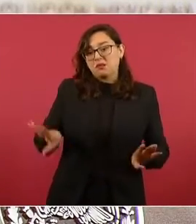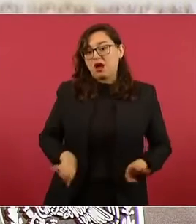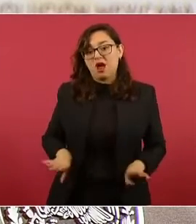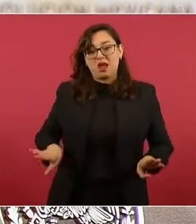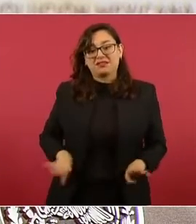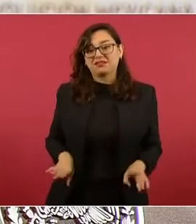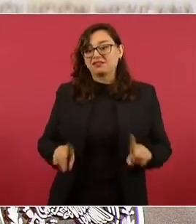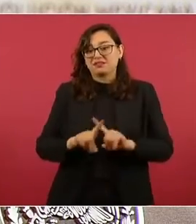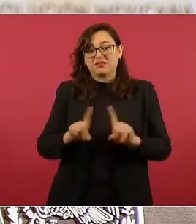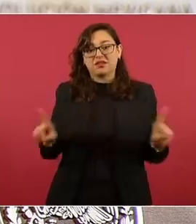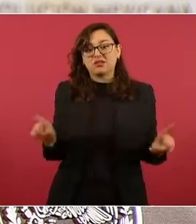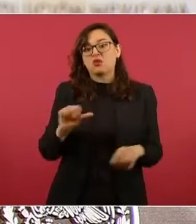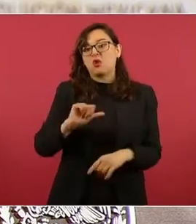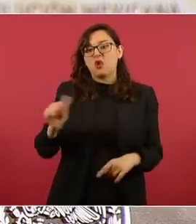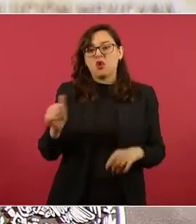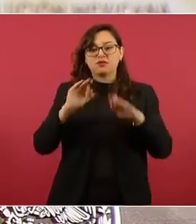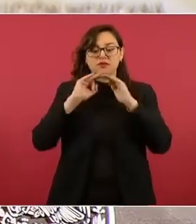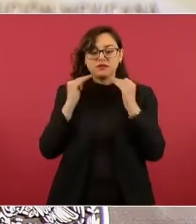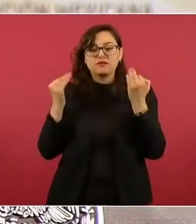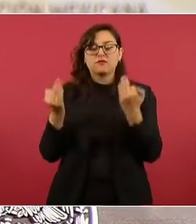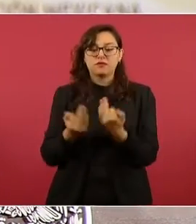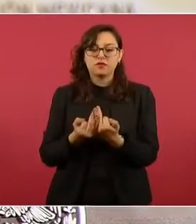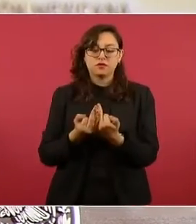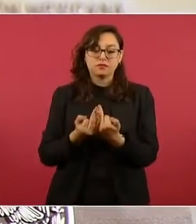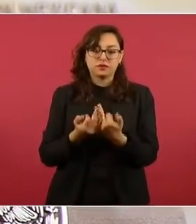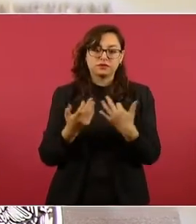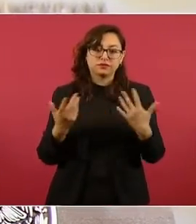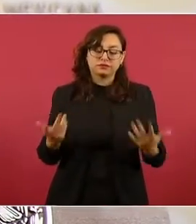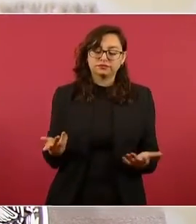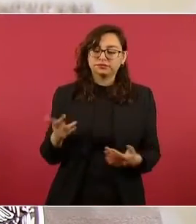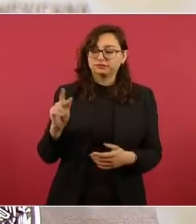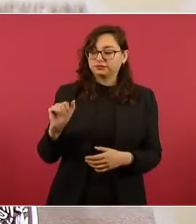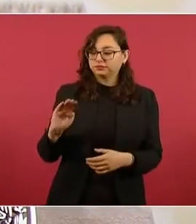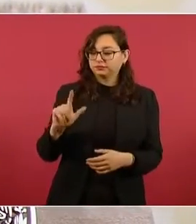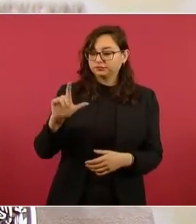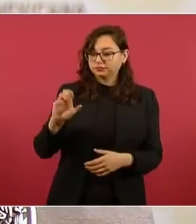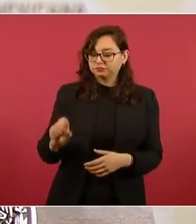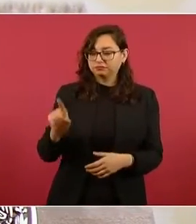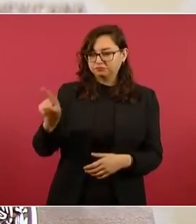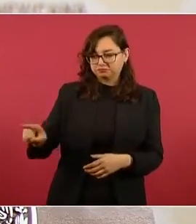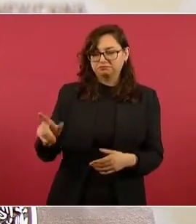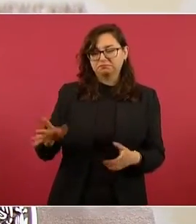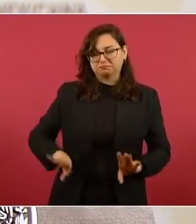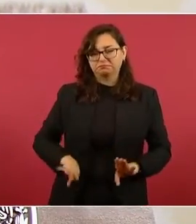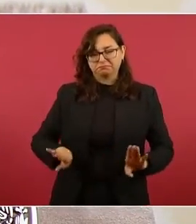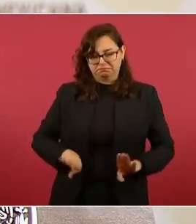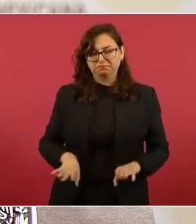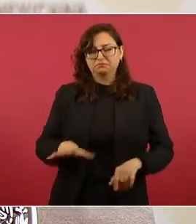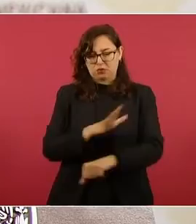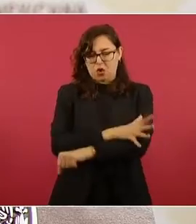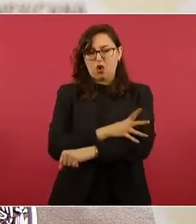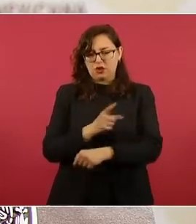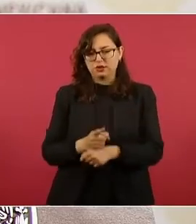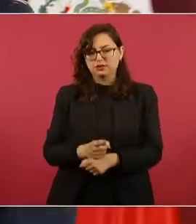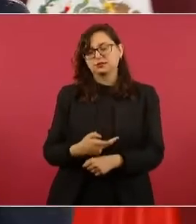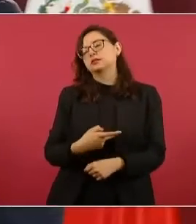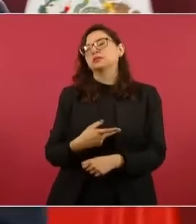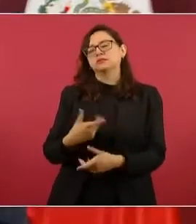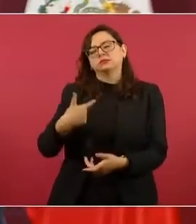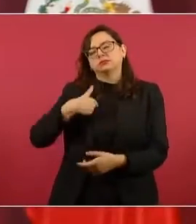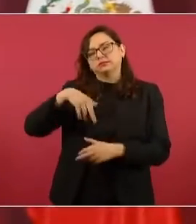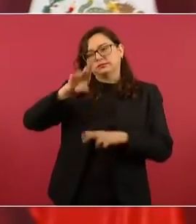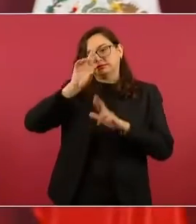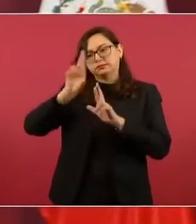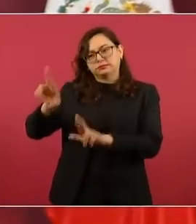Y como respeto mucho a Pablo y lo considero una gente honesta, sé